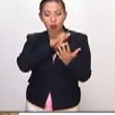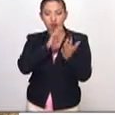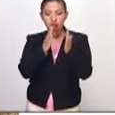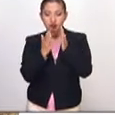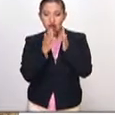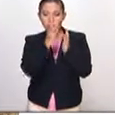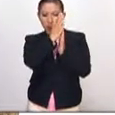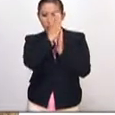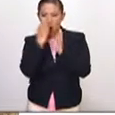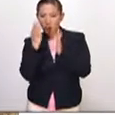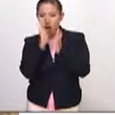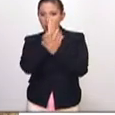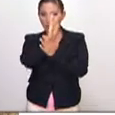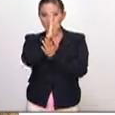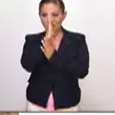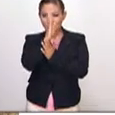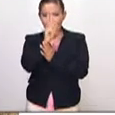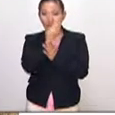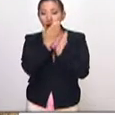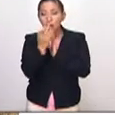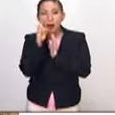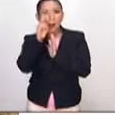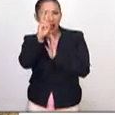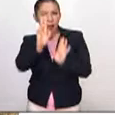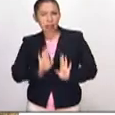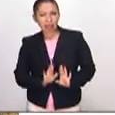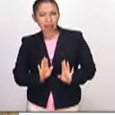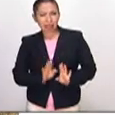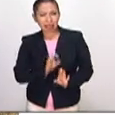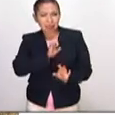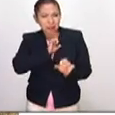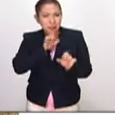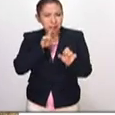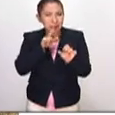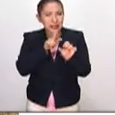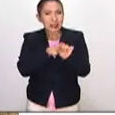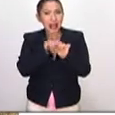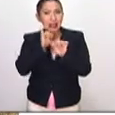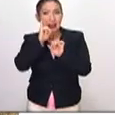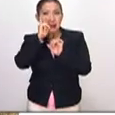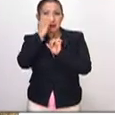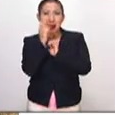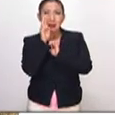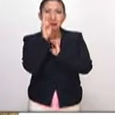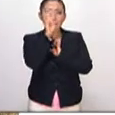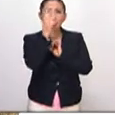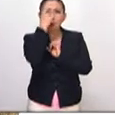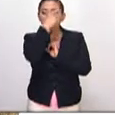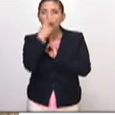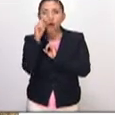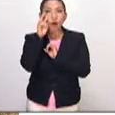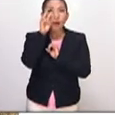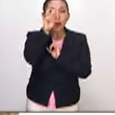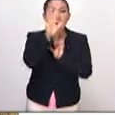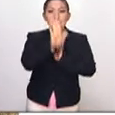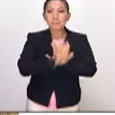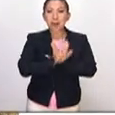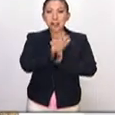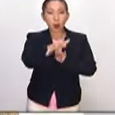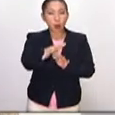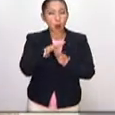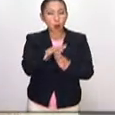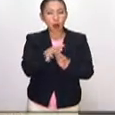cruz sesgada, que da una particular imagen visual que realmente